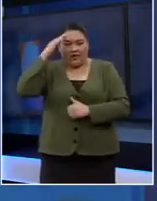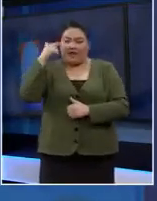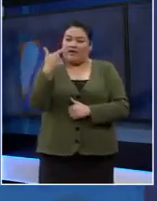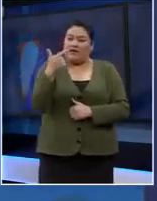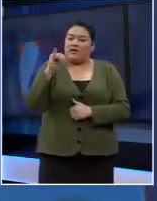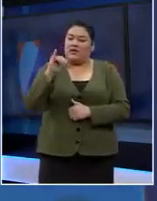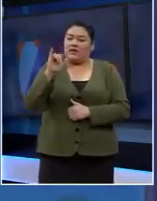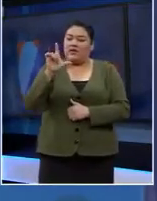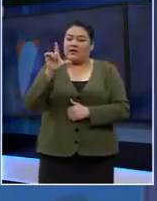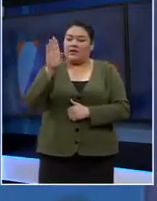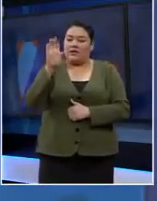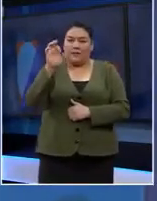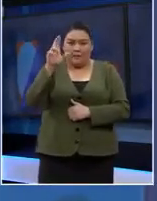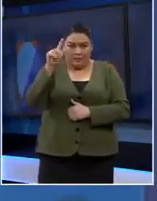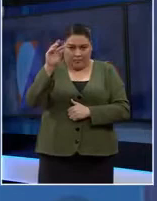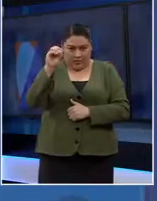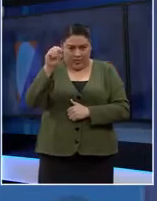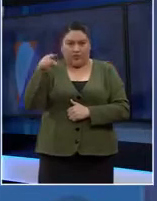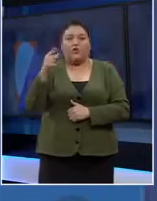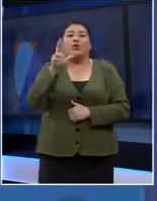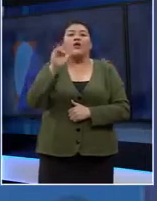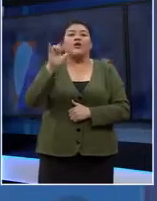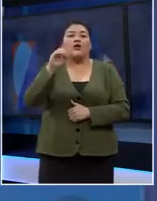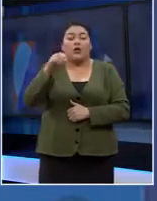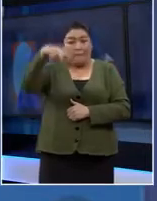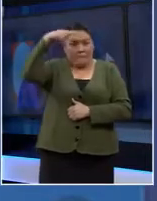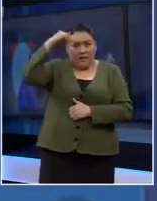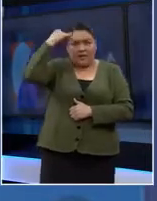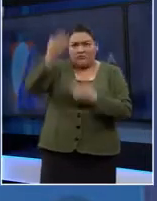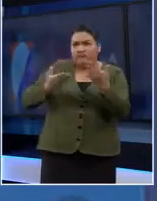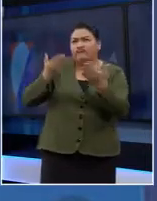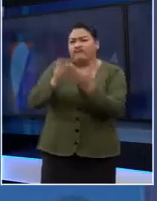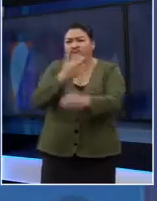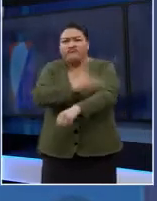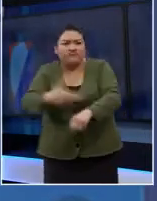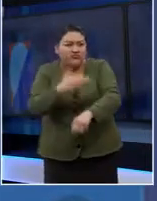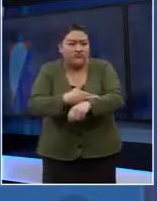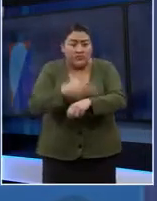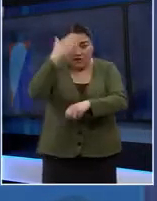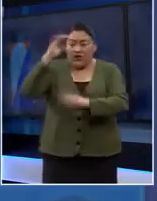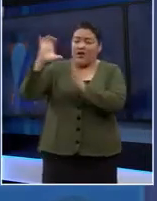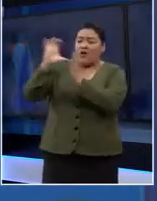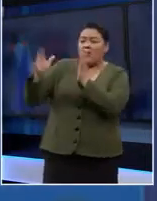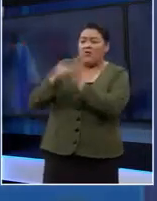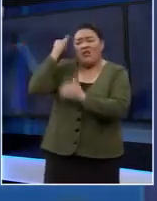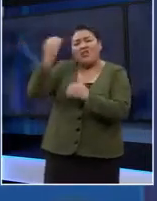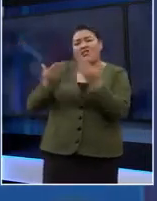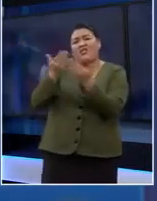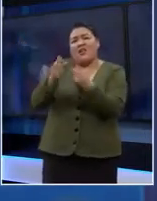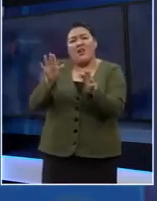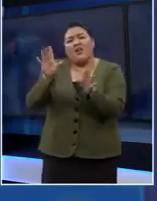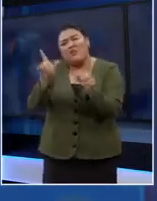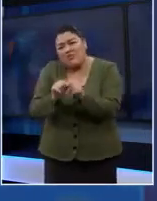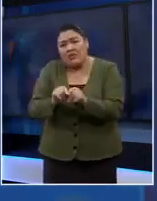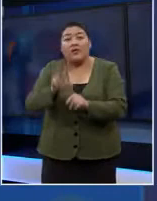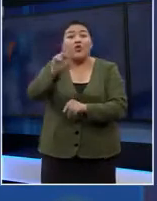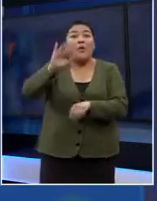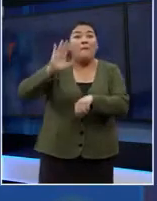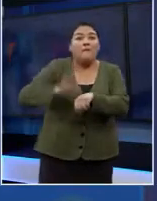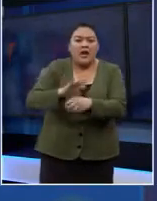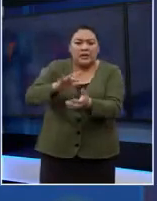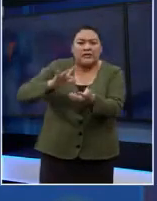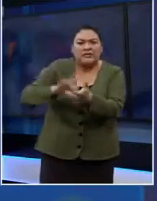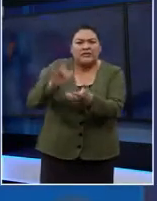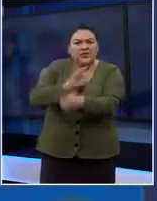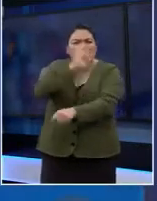México. México fue uno de los países que impulsaron, pero no nada más impulsaron una convención, sino una convención que realmente aporta al